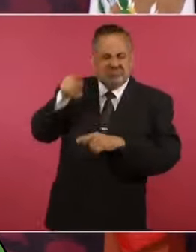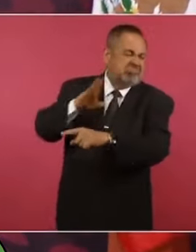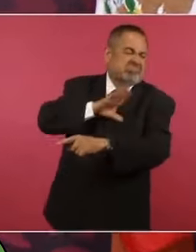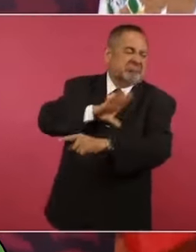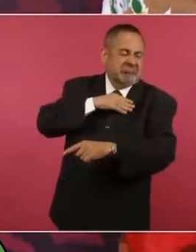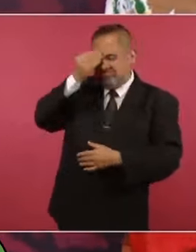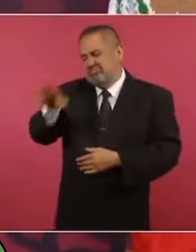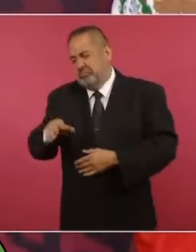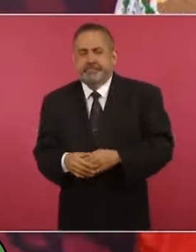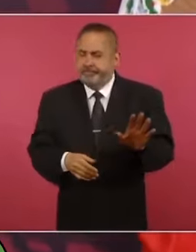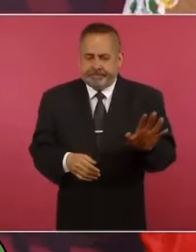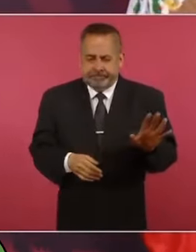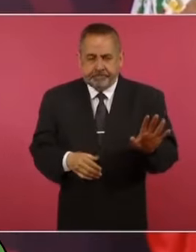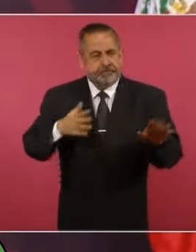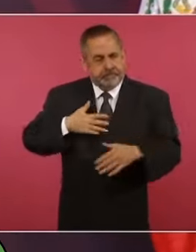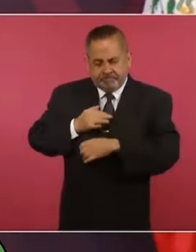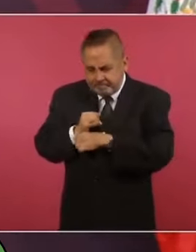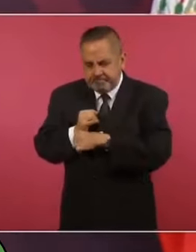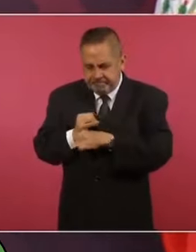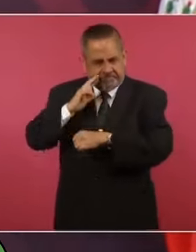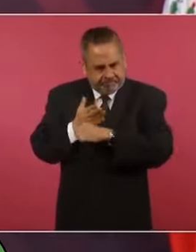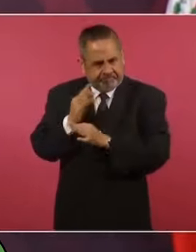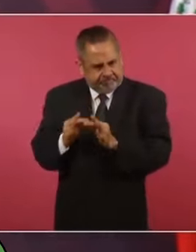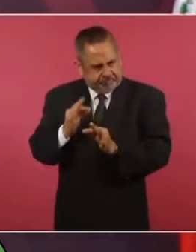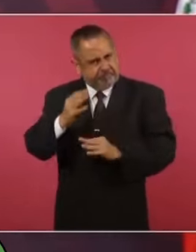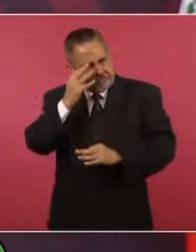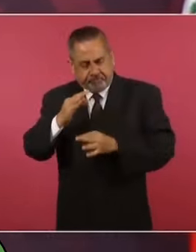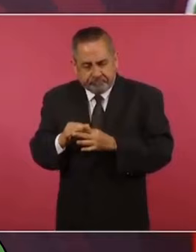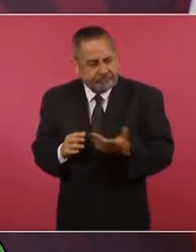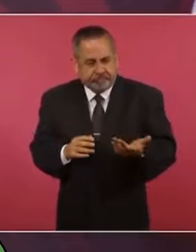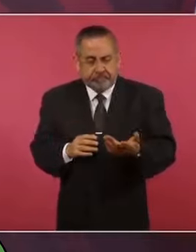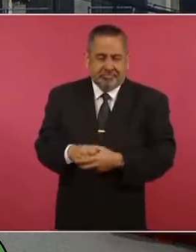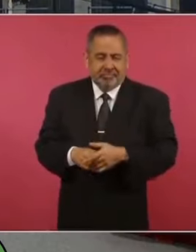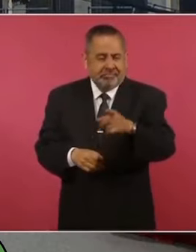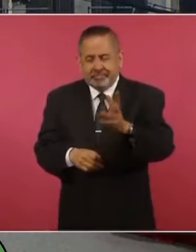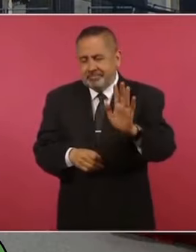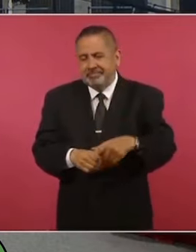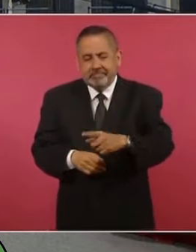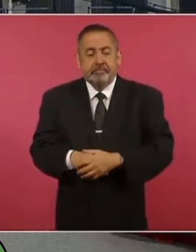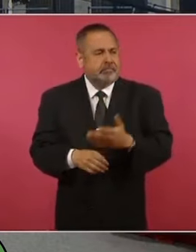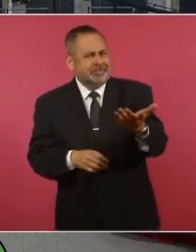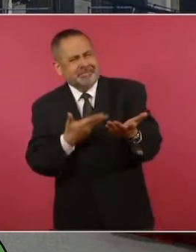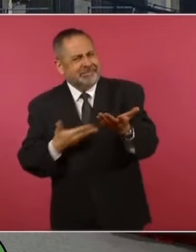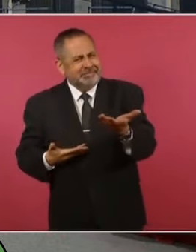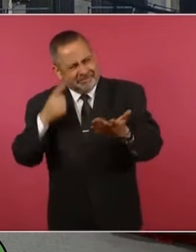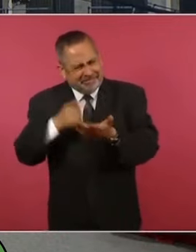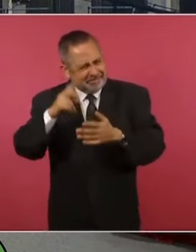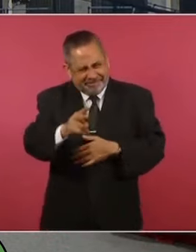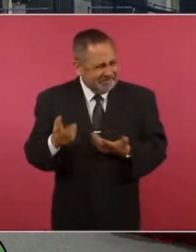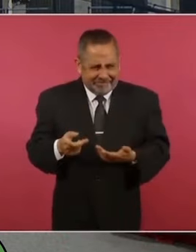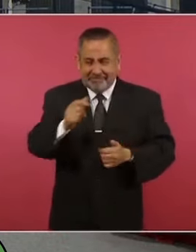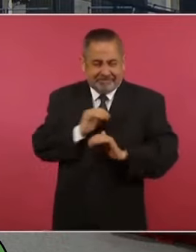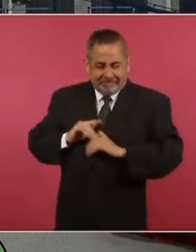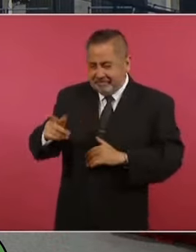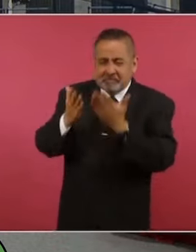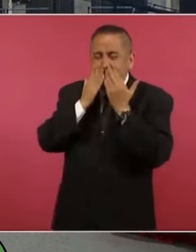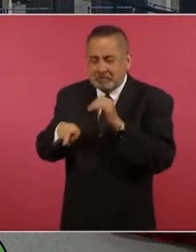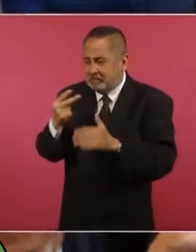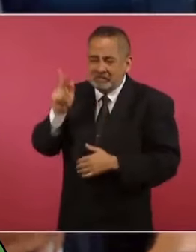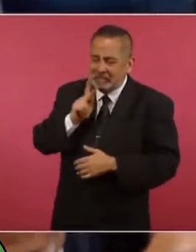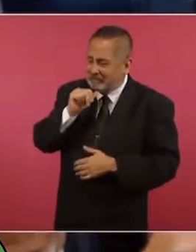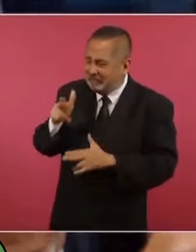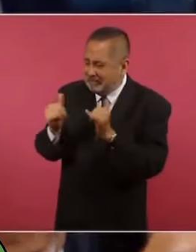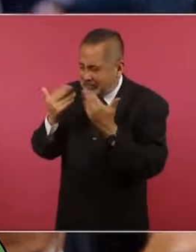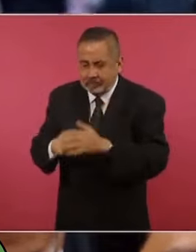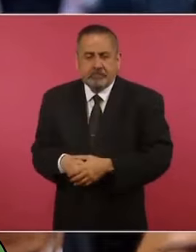Nosotros estamos haciendo una investigación seria, responsable, y no hay impunidad para nadie. ¿Y entonces, presidente, es creíble que de verdad el Ejército no tenga estas pruebas,